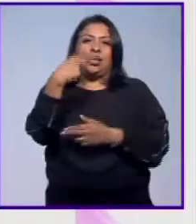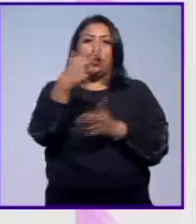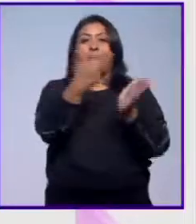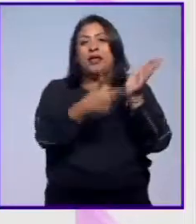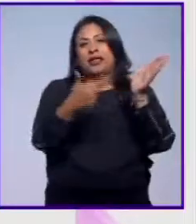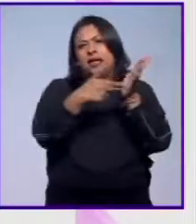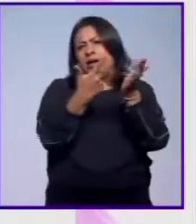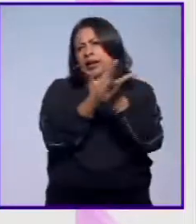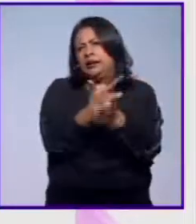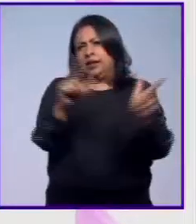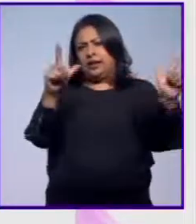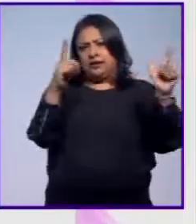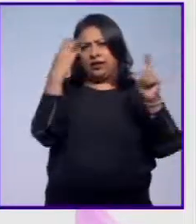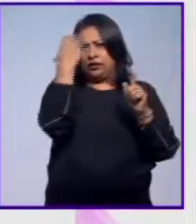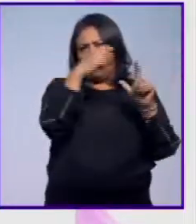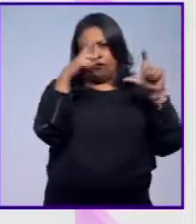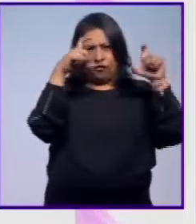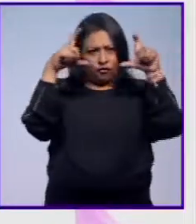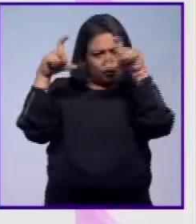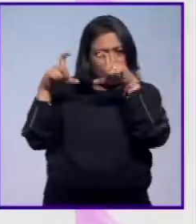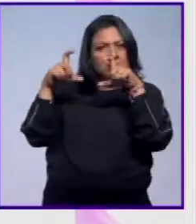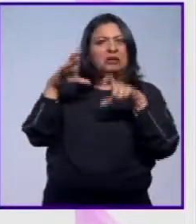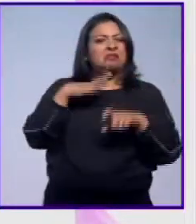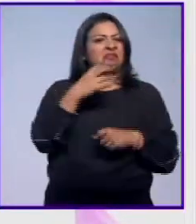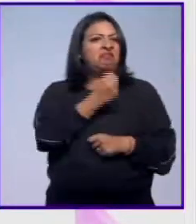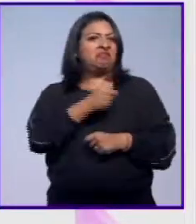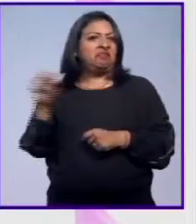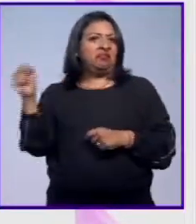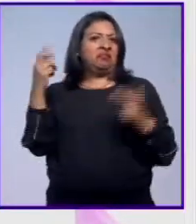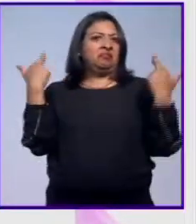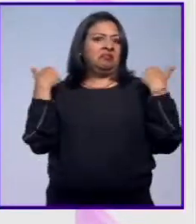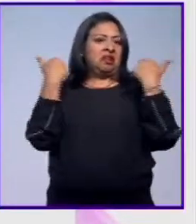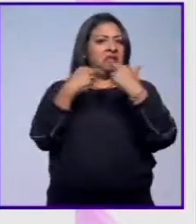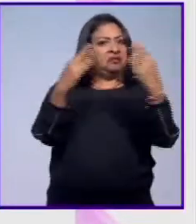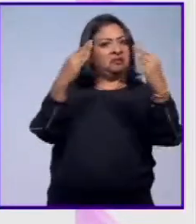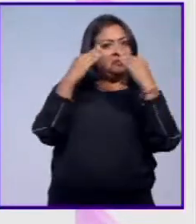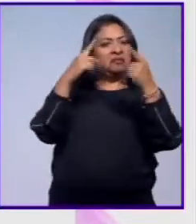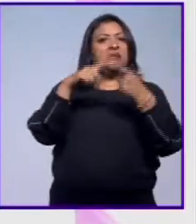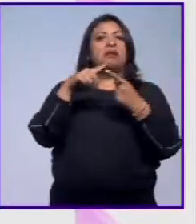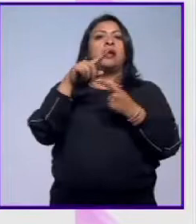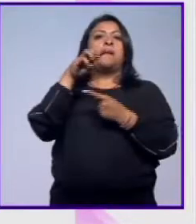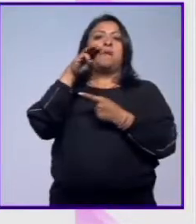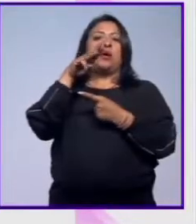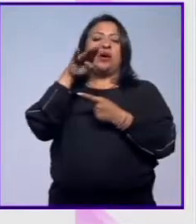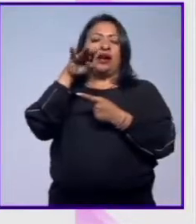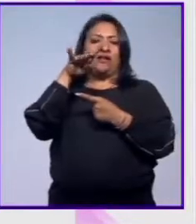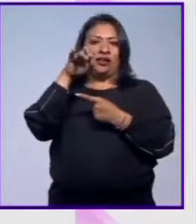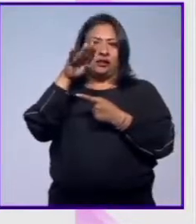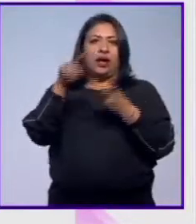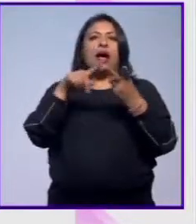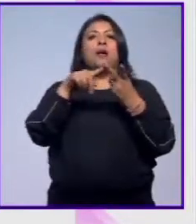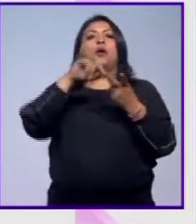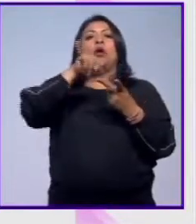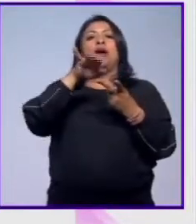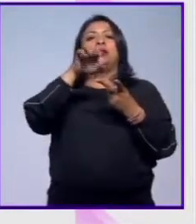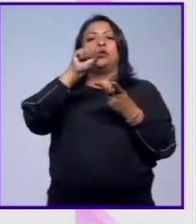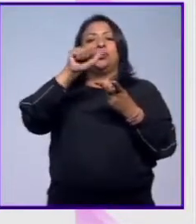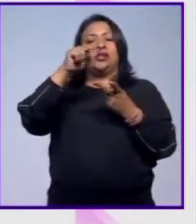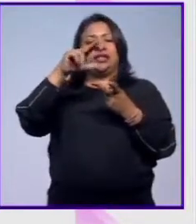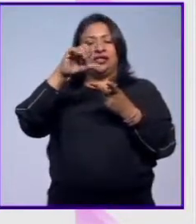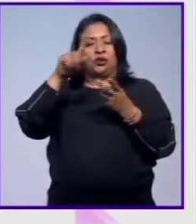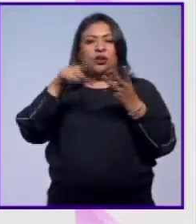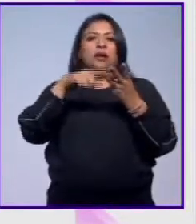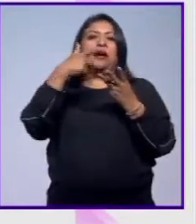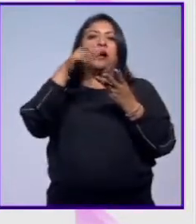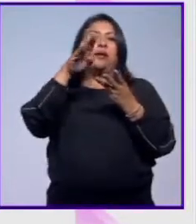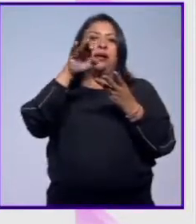talleres libres de fotografía. Donde hubo excelentes maestros, como Lola Álvarez Bravo, Jesús Sánchez Uribe, Gabriel Figueroa